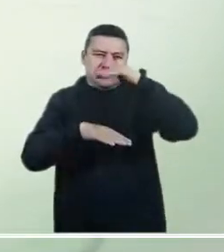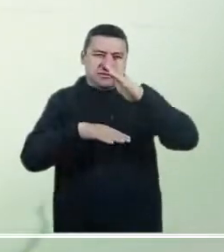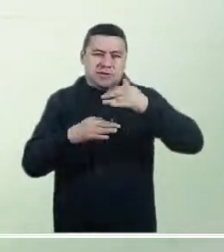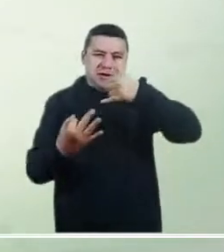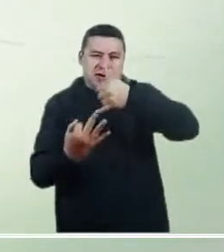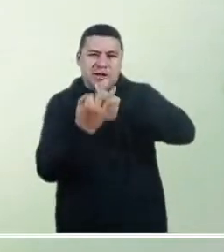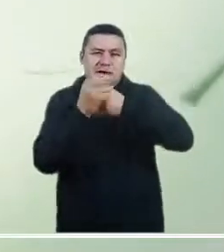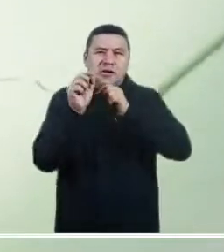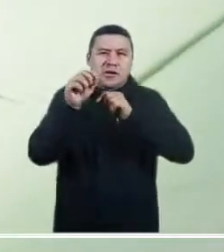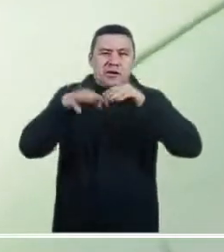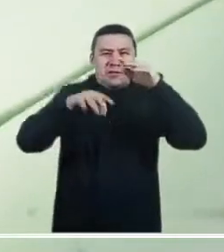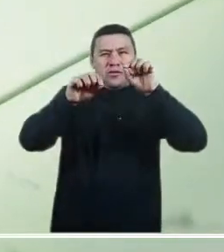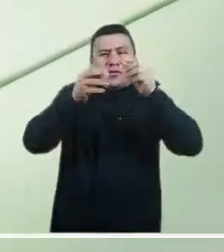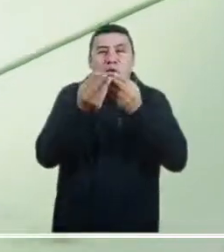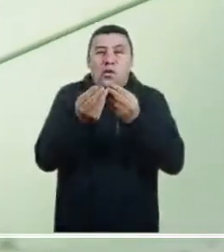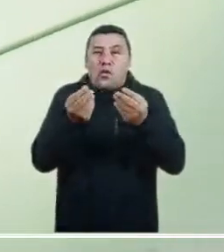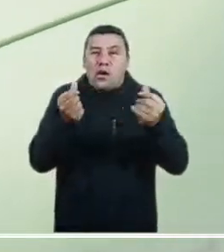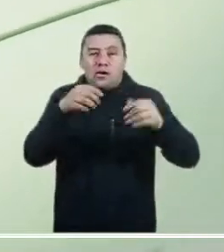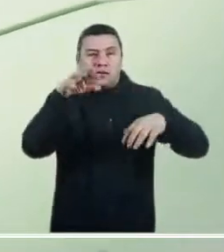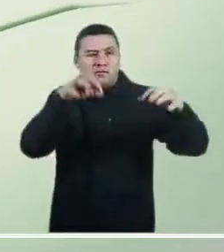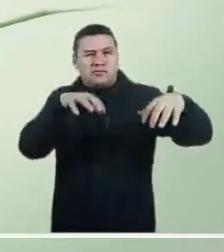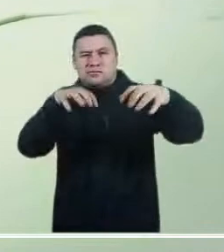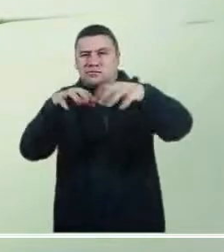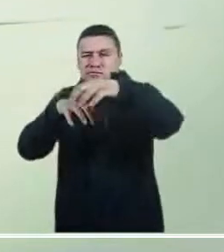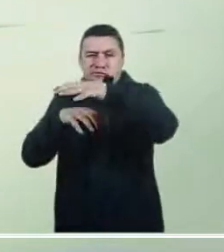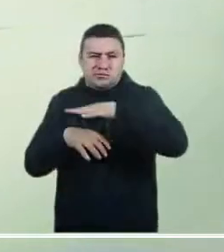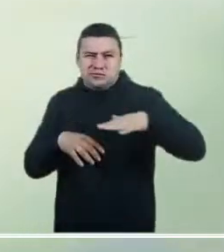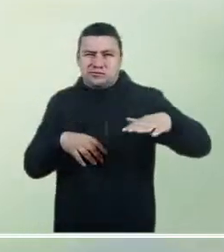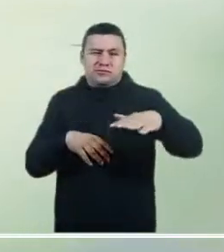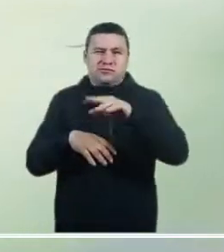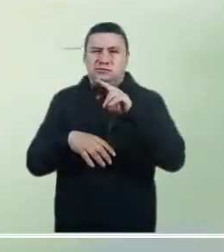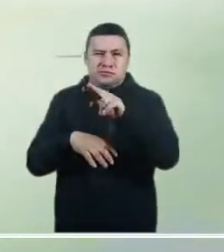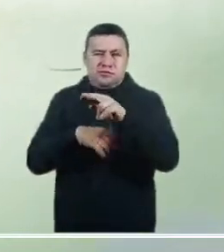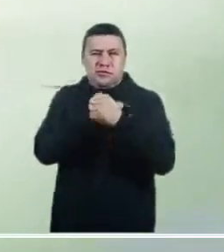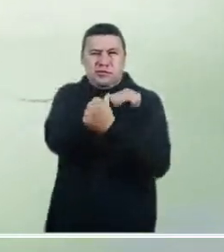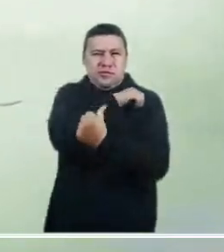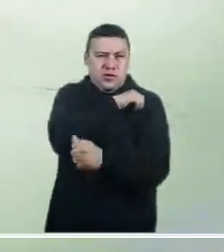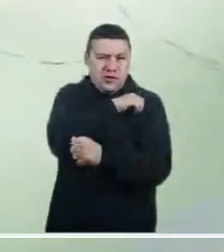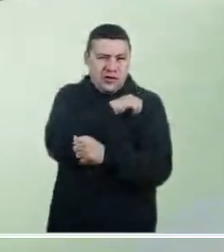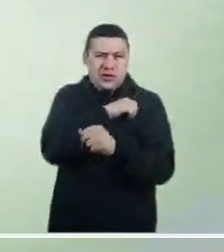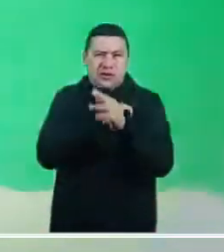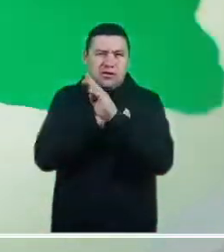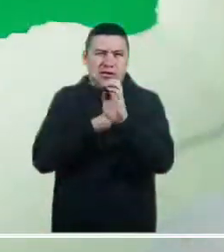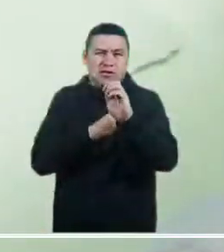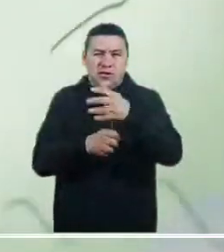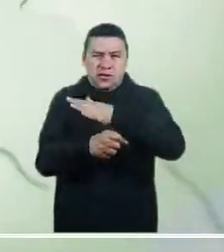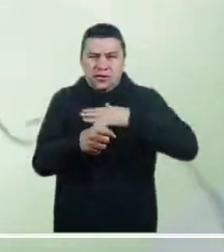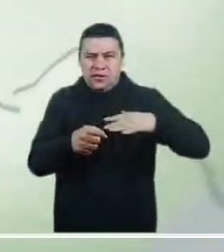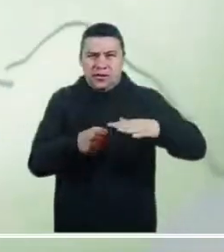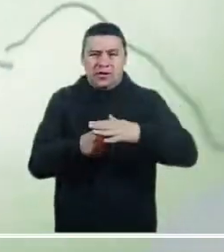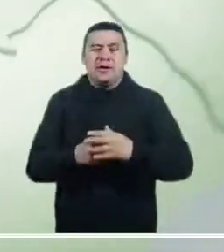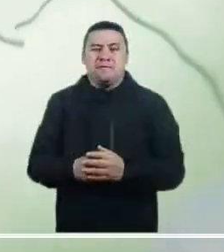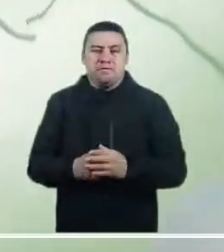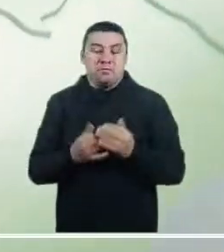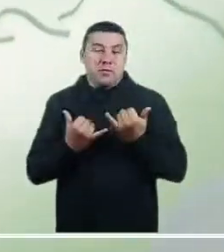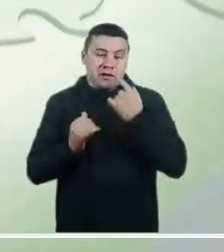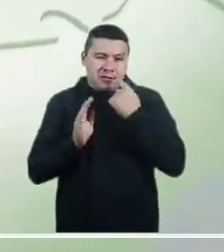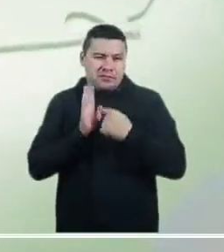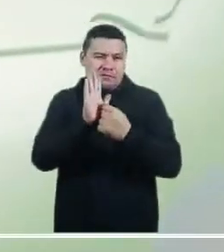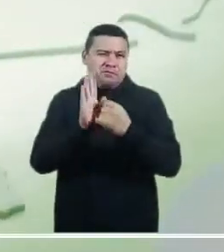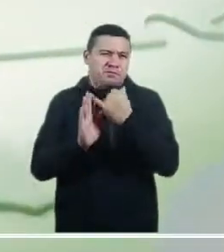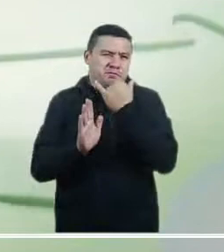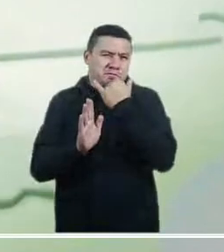montañosa región andina, algunas lluvias suaves se esperan en áreas dispersas de Boyacá y oriente de Cundinamarca.